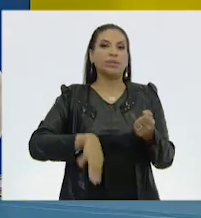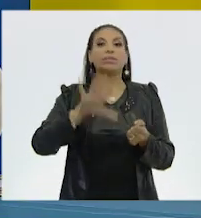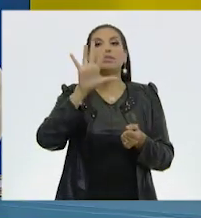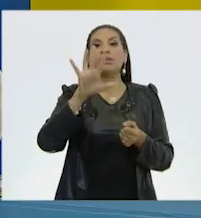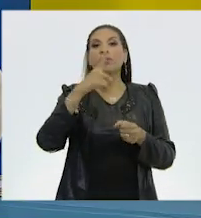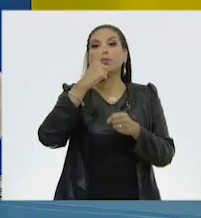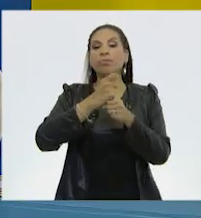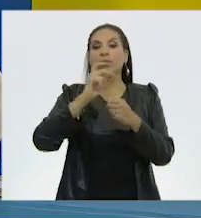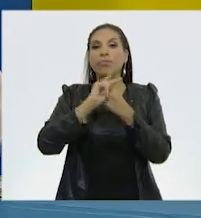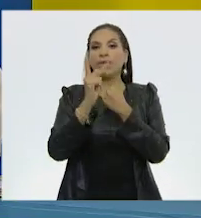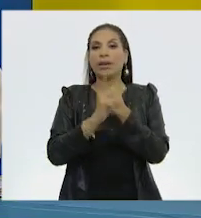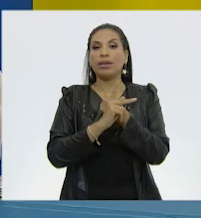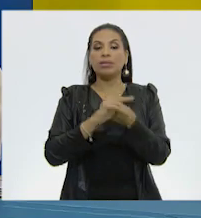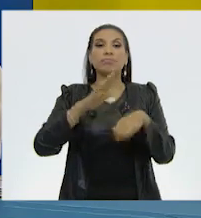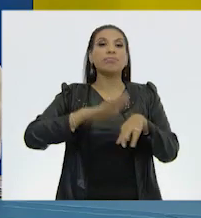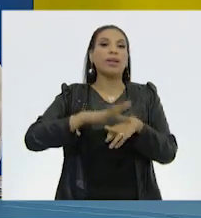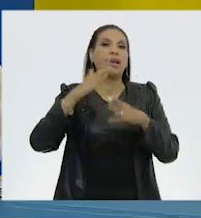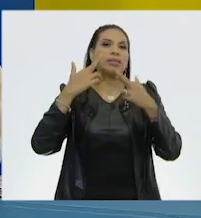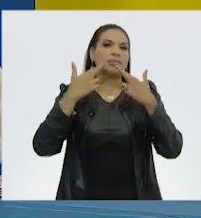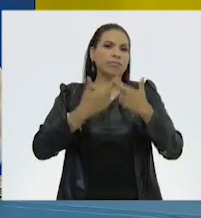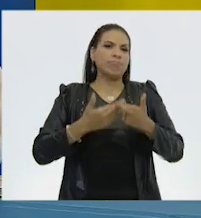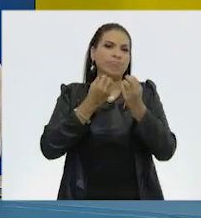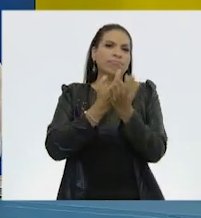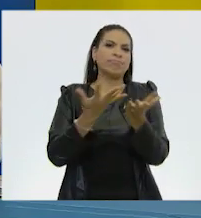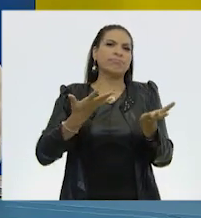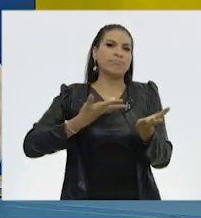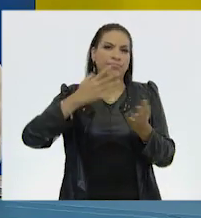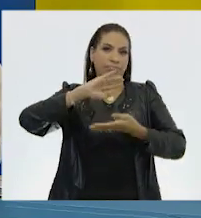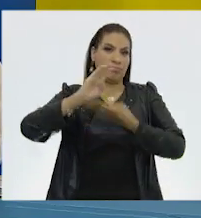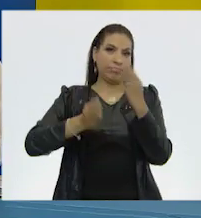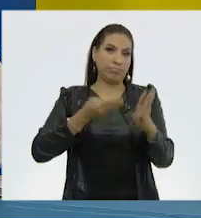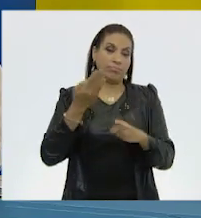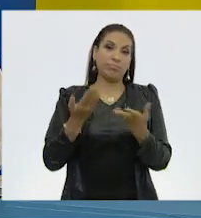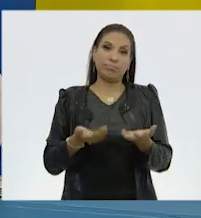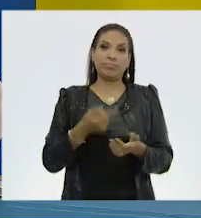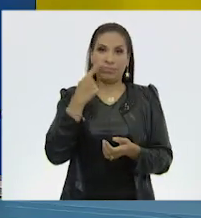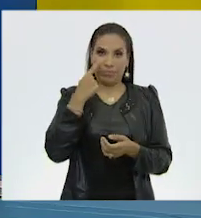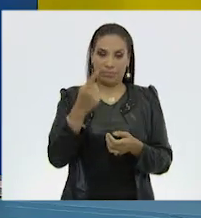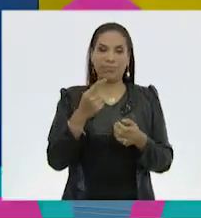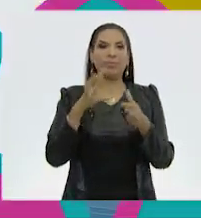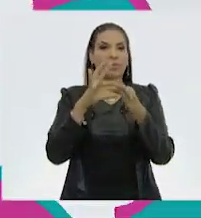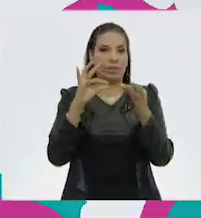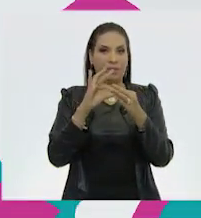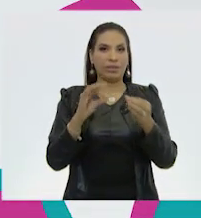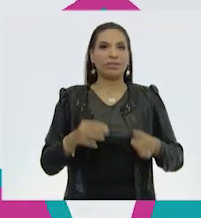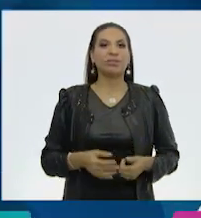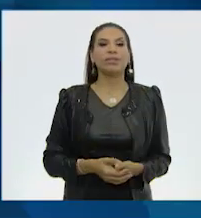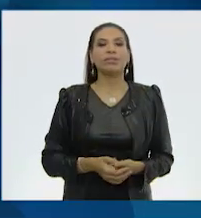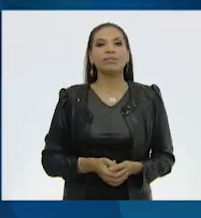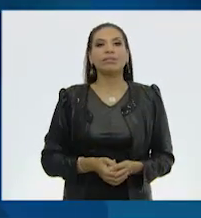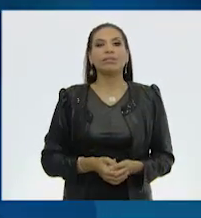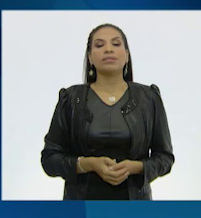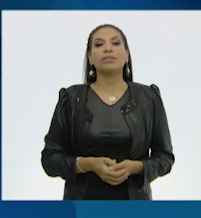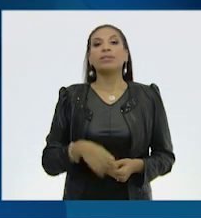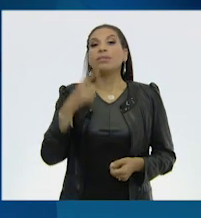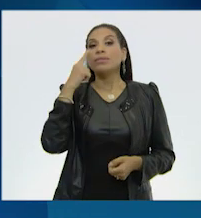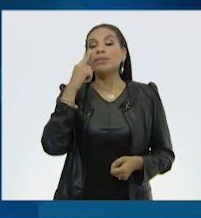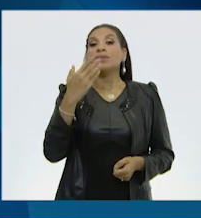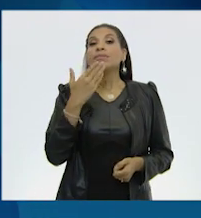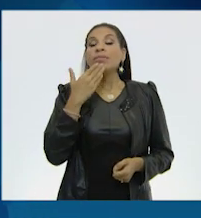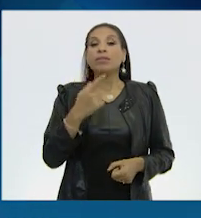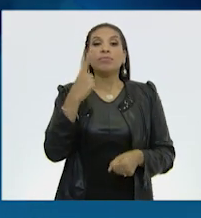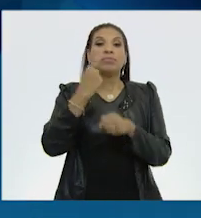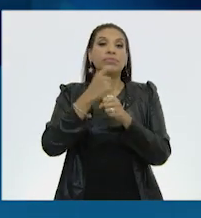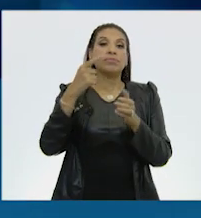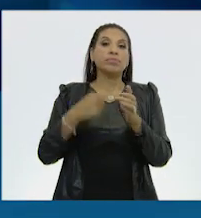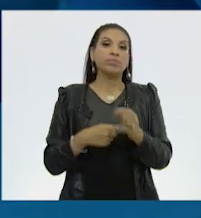cinco primeros países más biodiversos del mundo? Vamos a ver la siguiente imagen. Fíjense bien, en